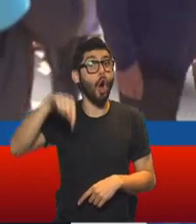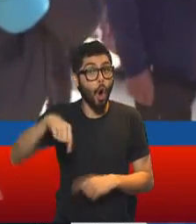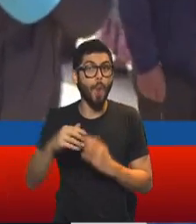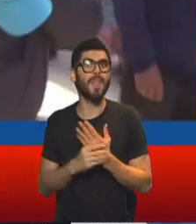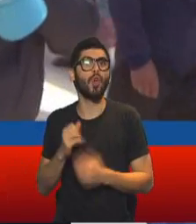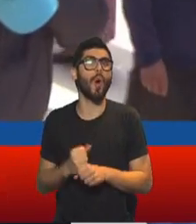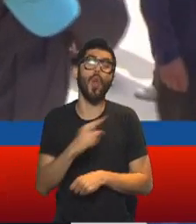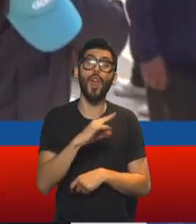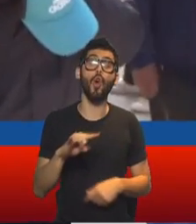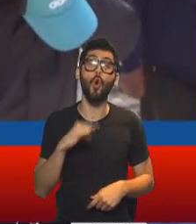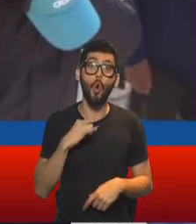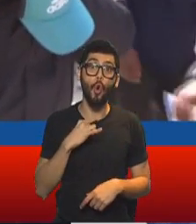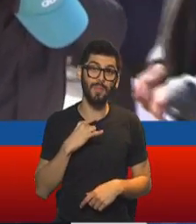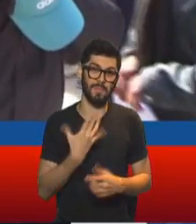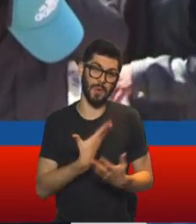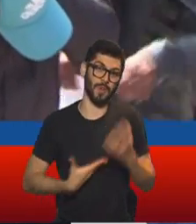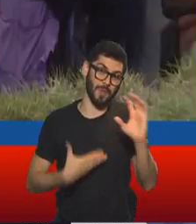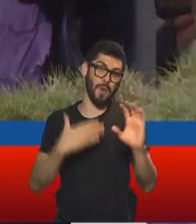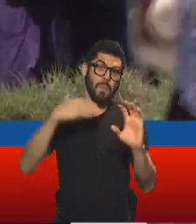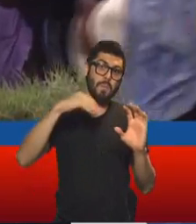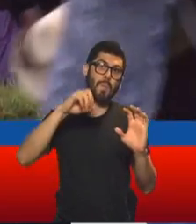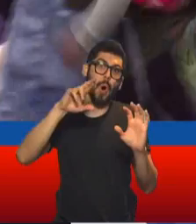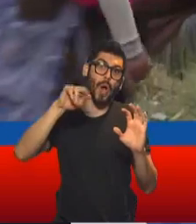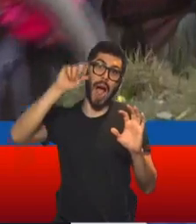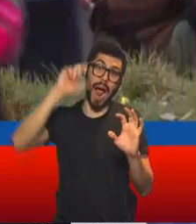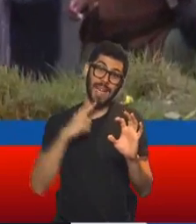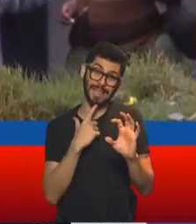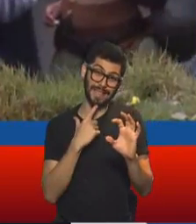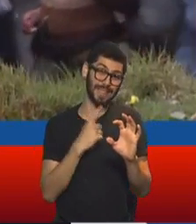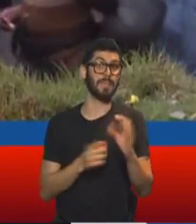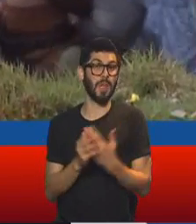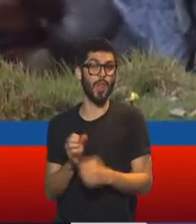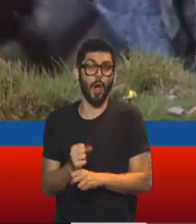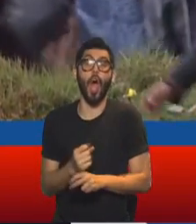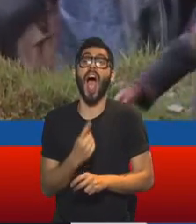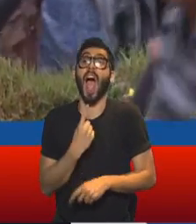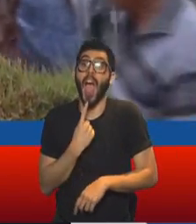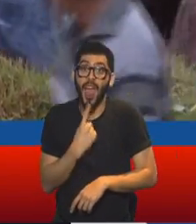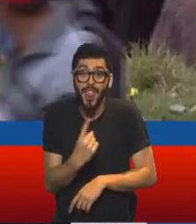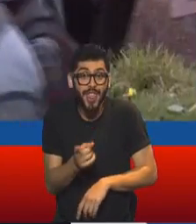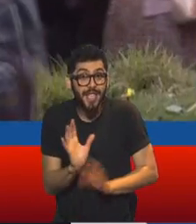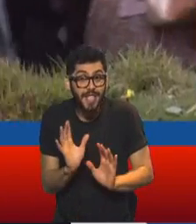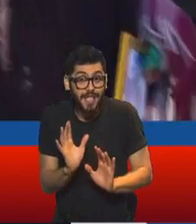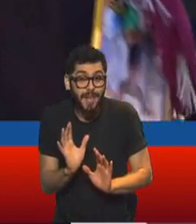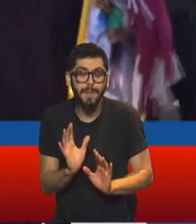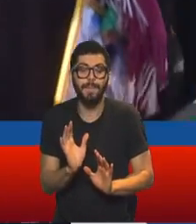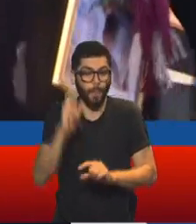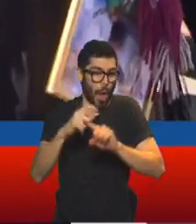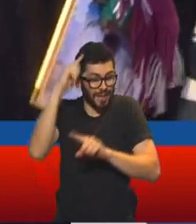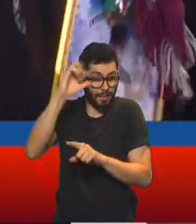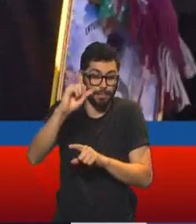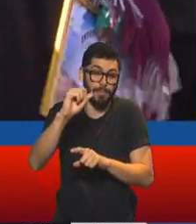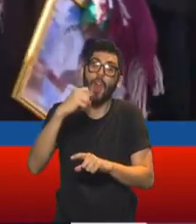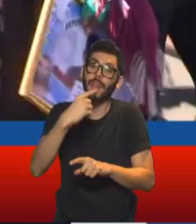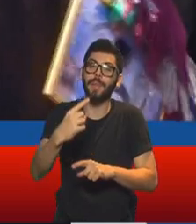gobierno de Gerardo Morales, en el mismo sentido dijo que acepta que se recibió gendarmes en ese